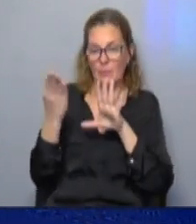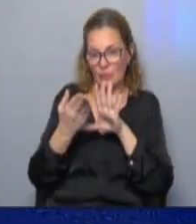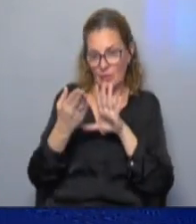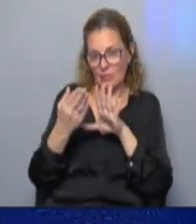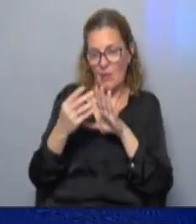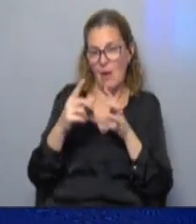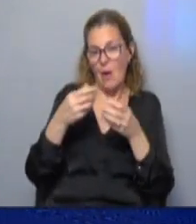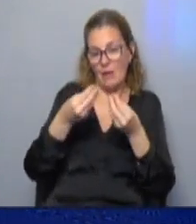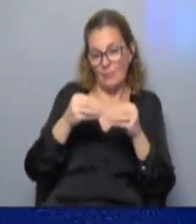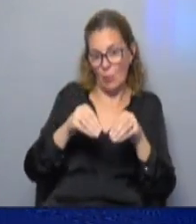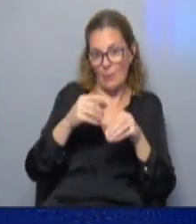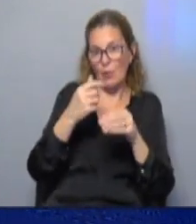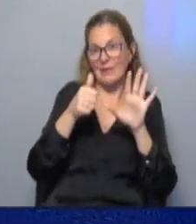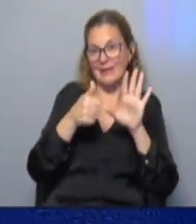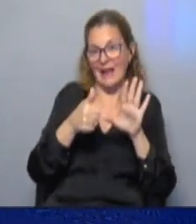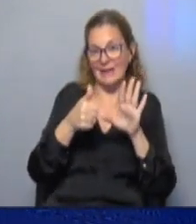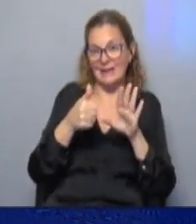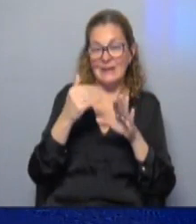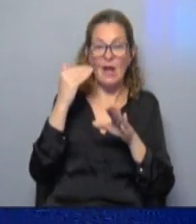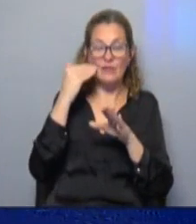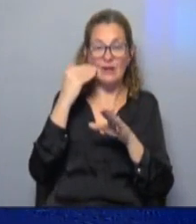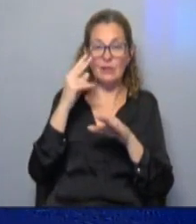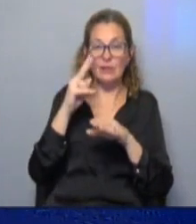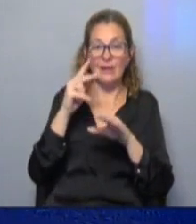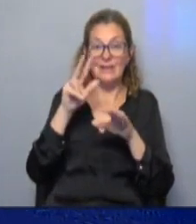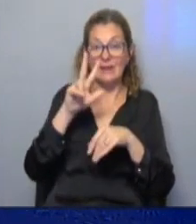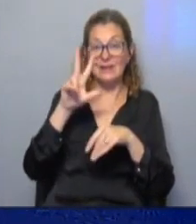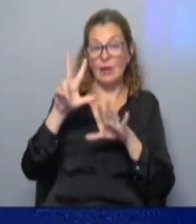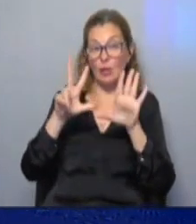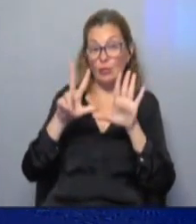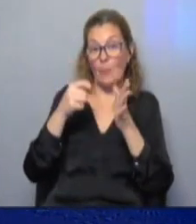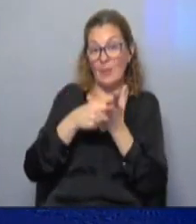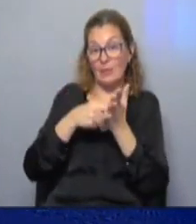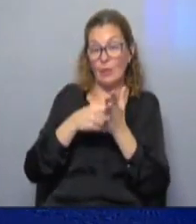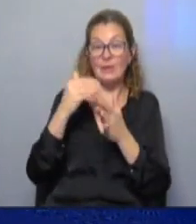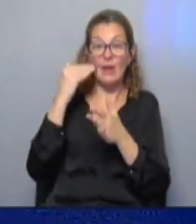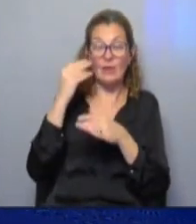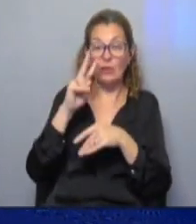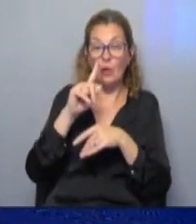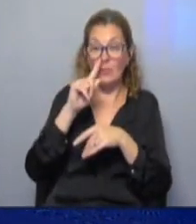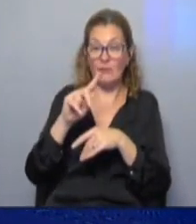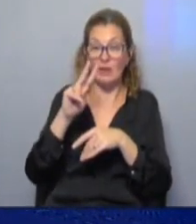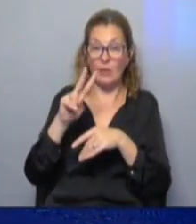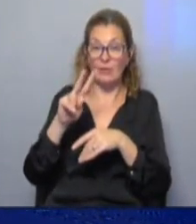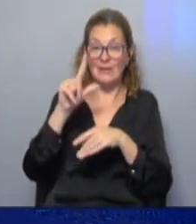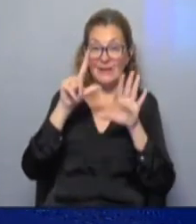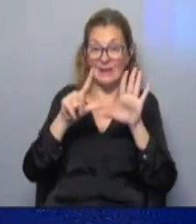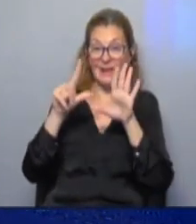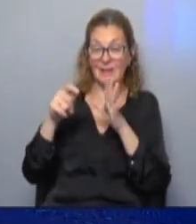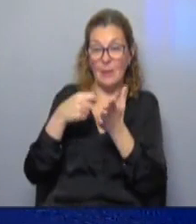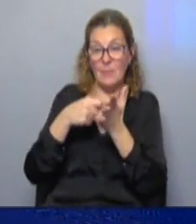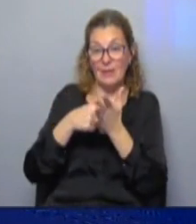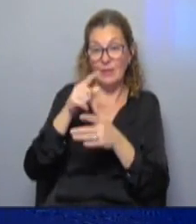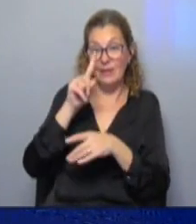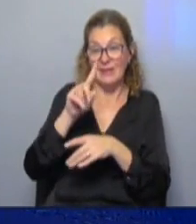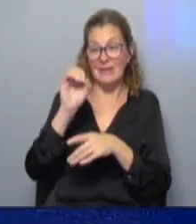docena de huevos comenzó en abril de 2019 costando 38 pesos y en abril de 2022 77 pesos esto es un aumento del